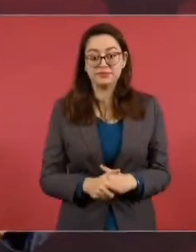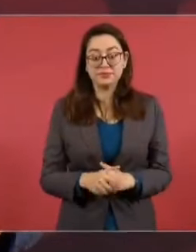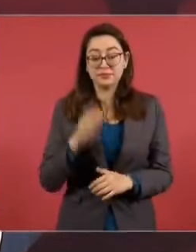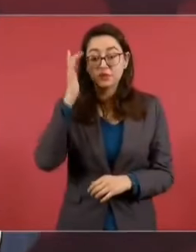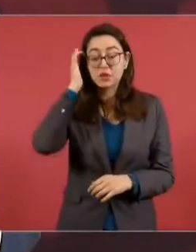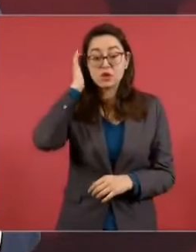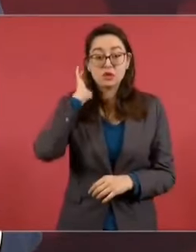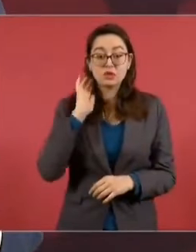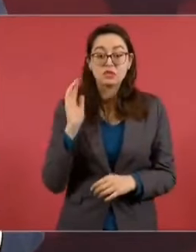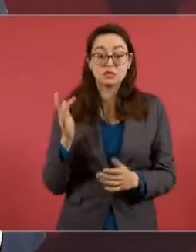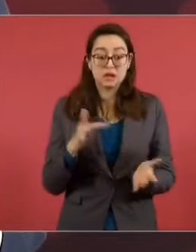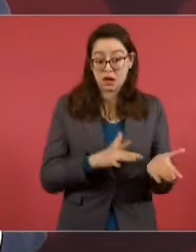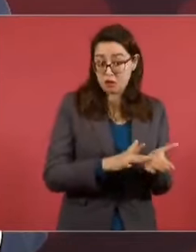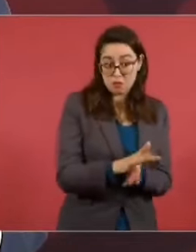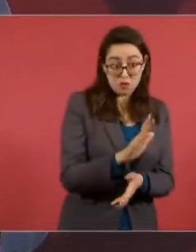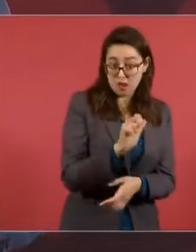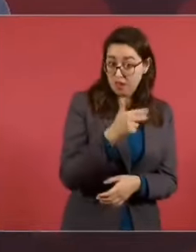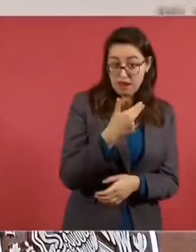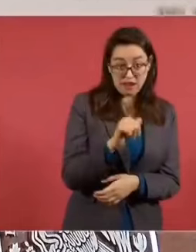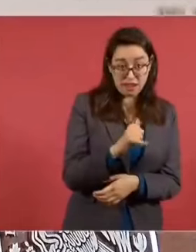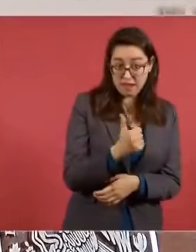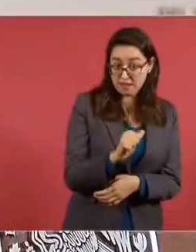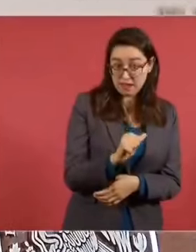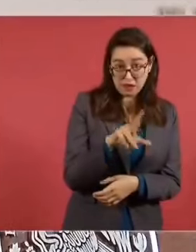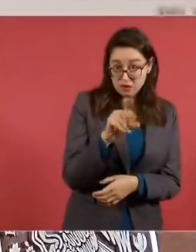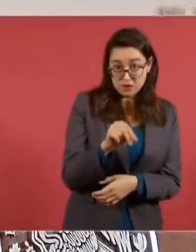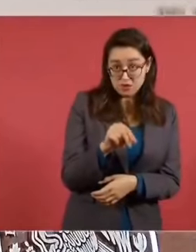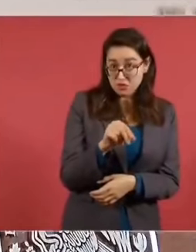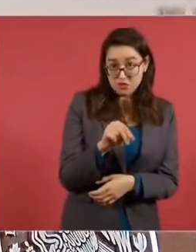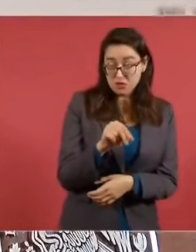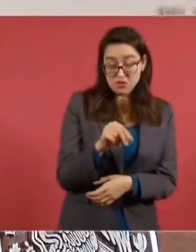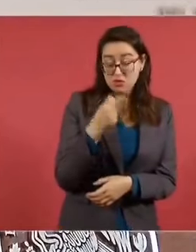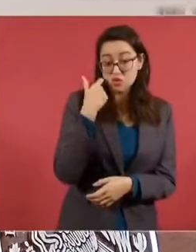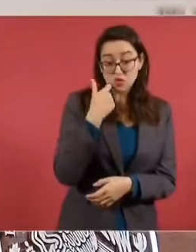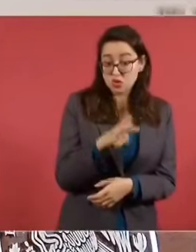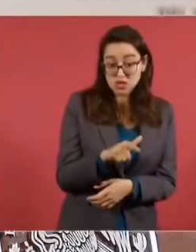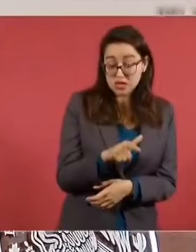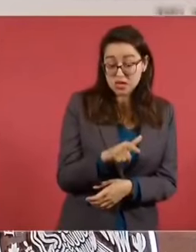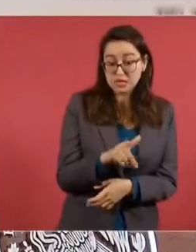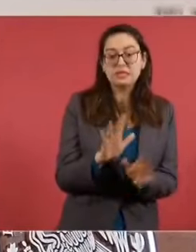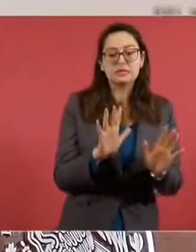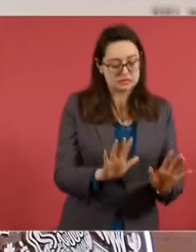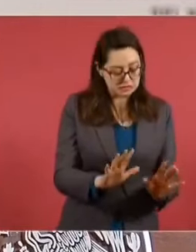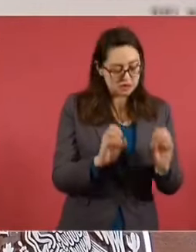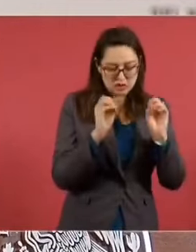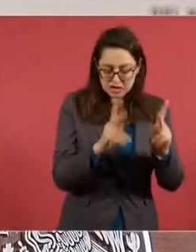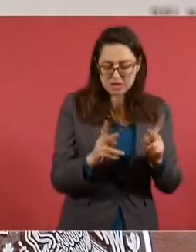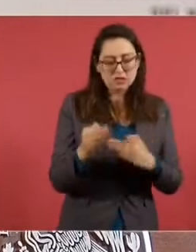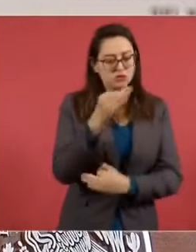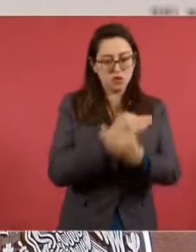Ricardo Anaya, MIT